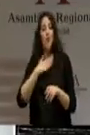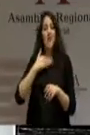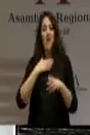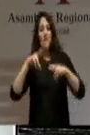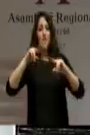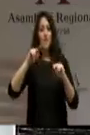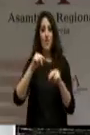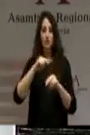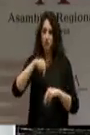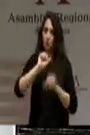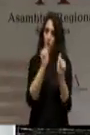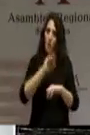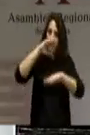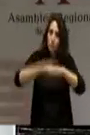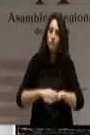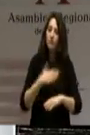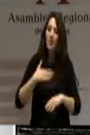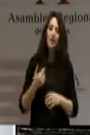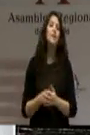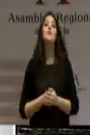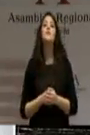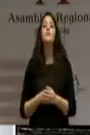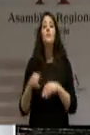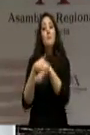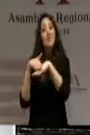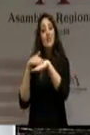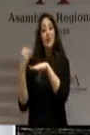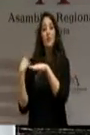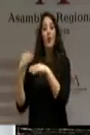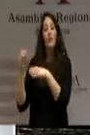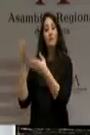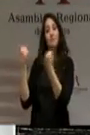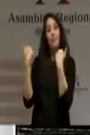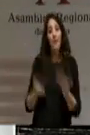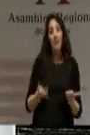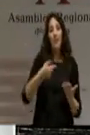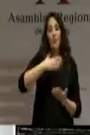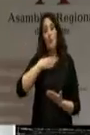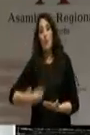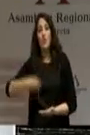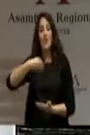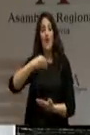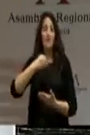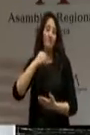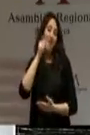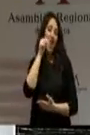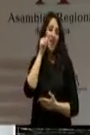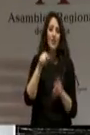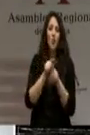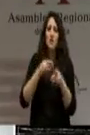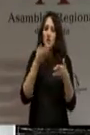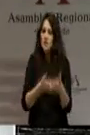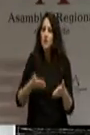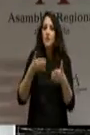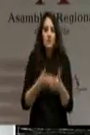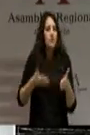Ministerio nos regalaba infraestructuras de desalación a las que en Murcia y en Alicante se ponía todo tipo de trabas y obstáculos.